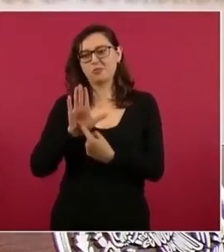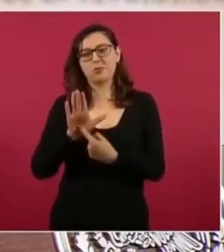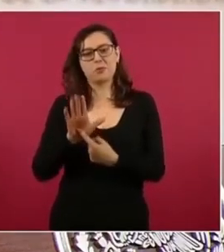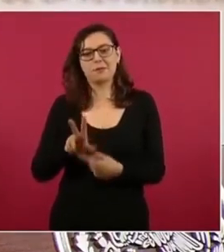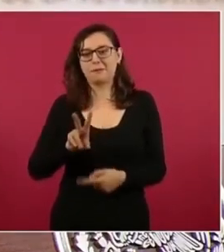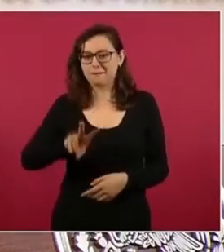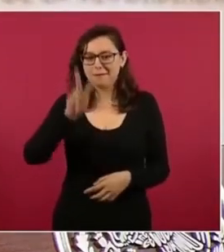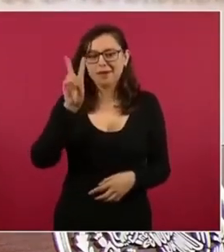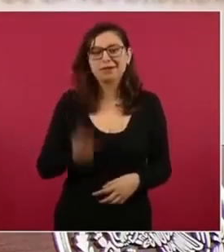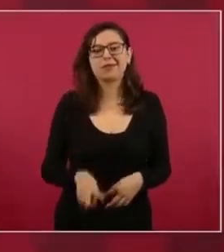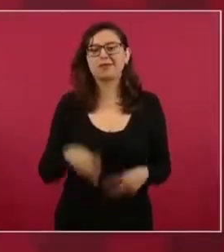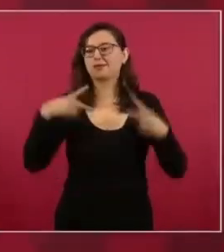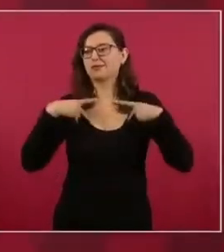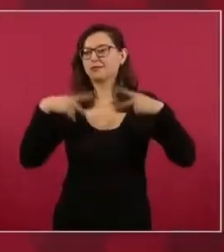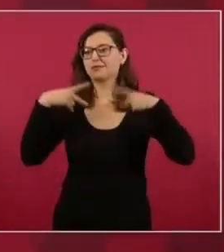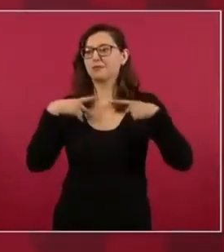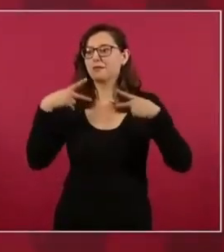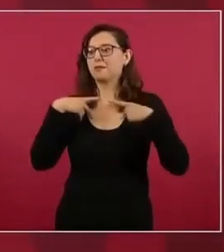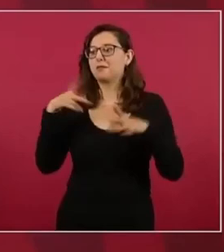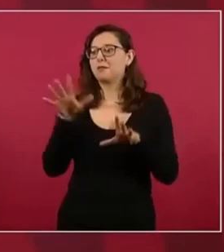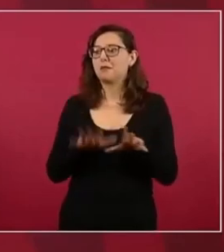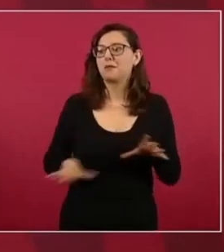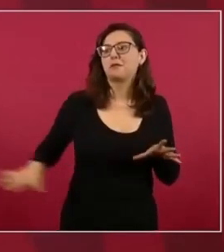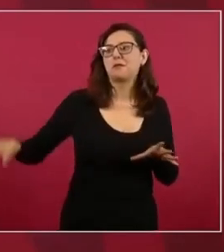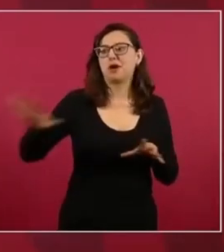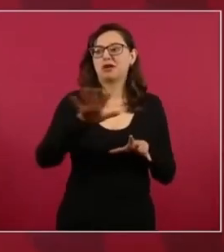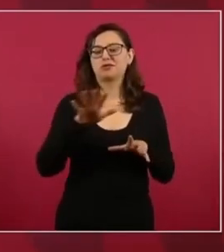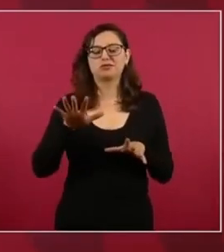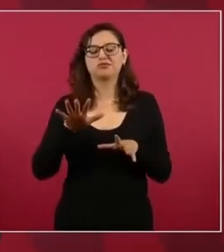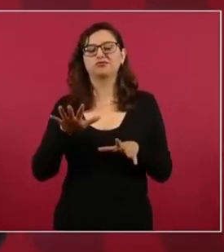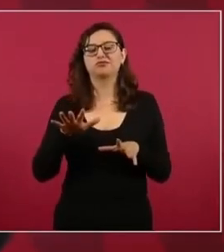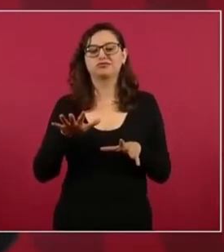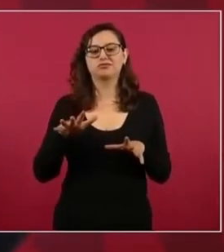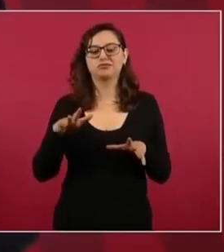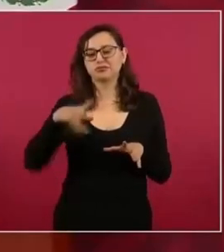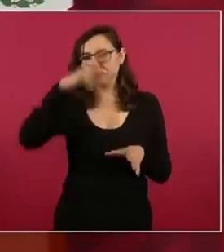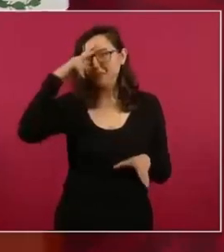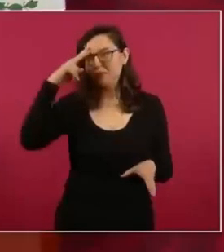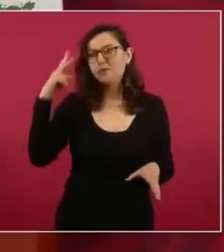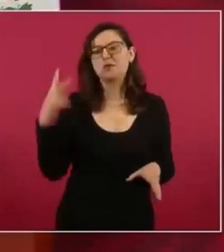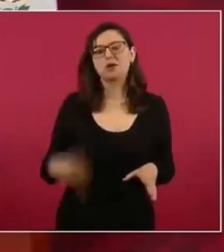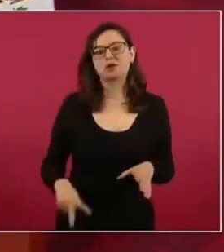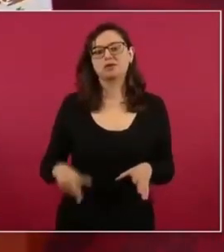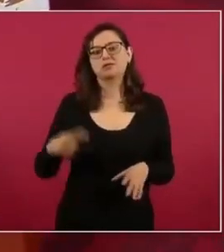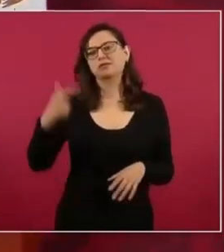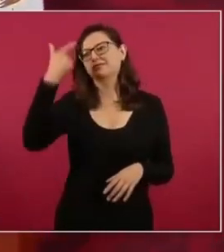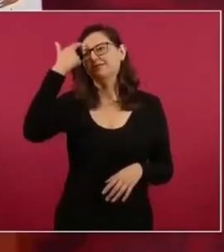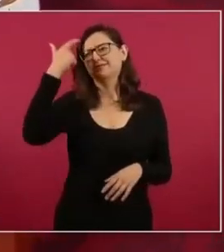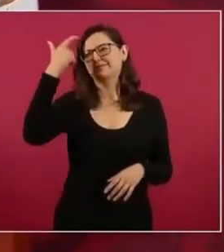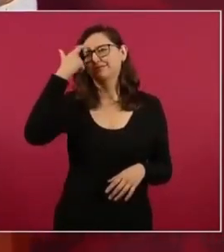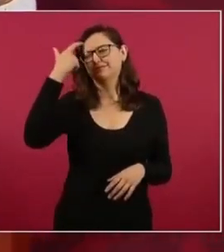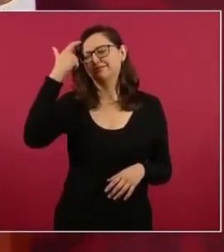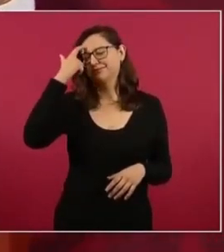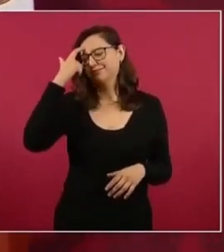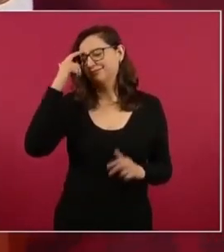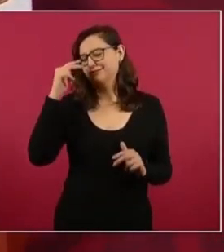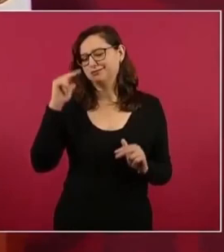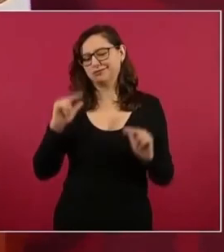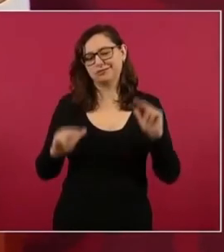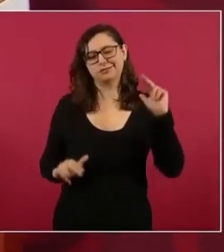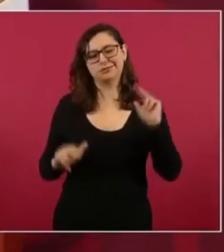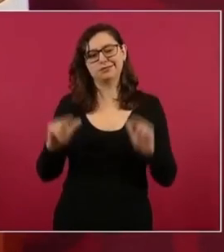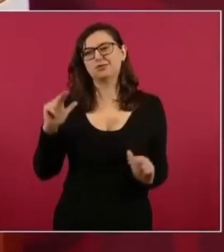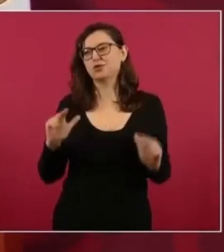de que el pueblo de México tiene un nivel de conciencia